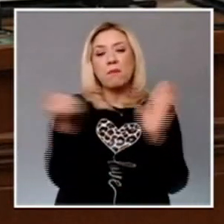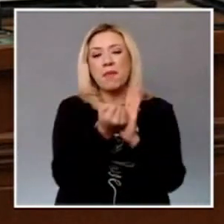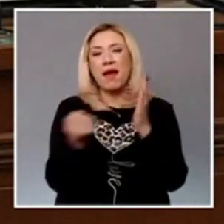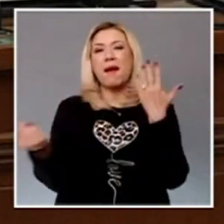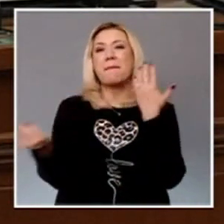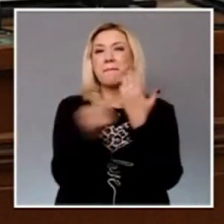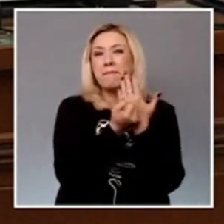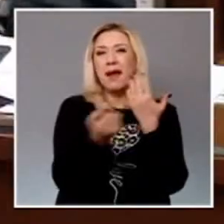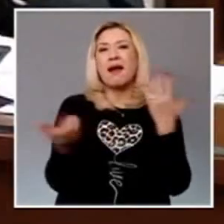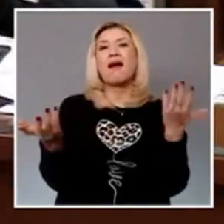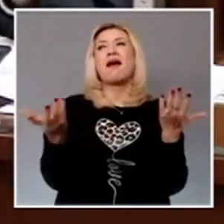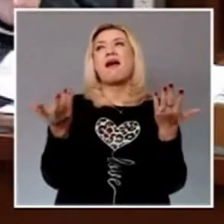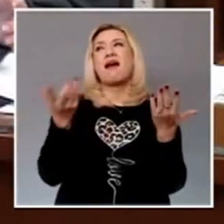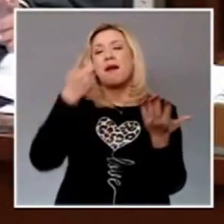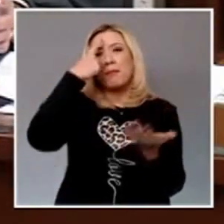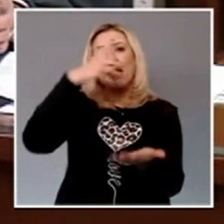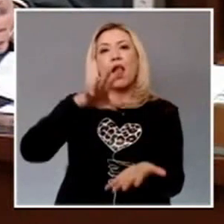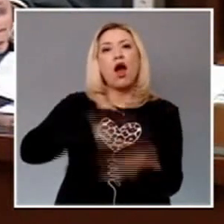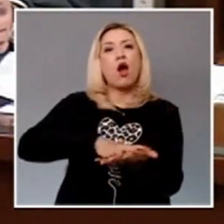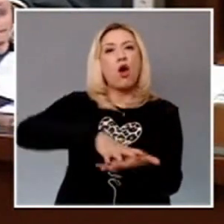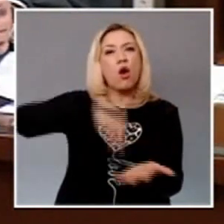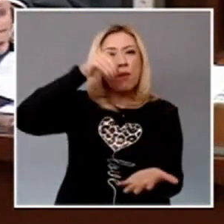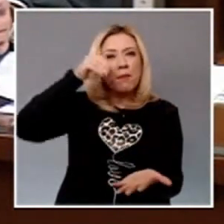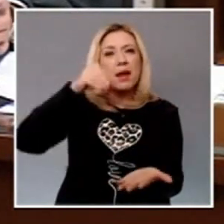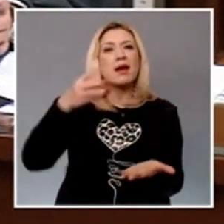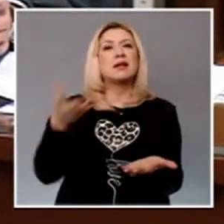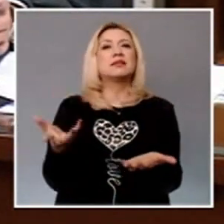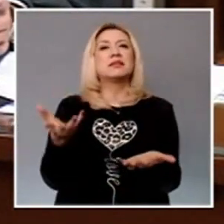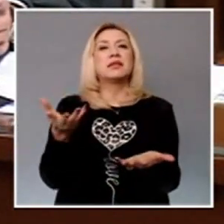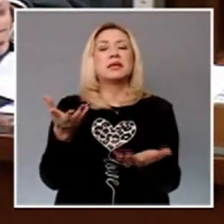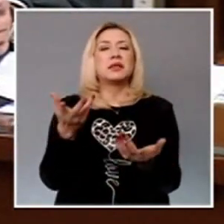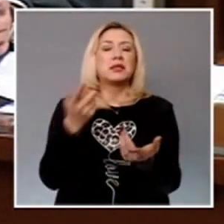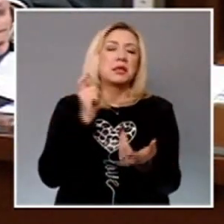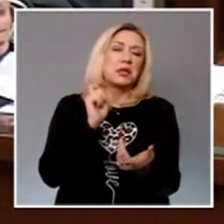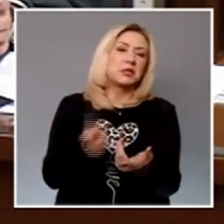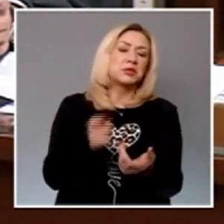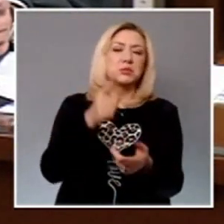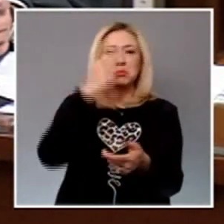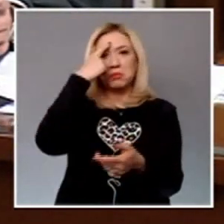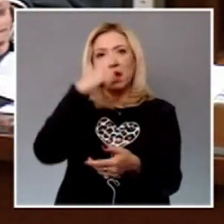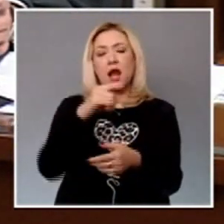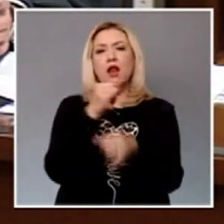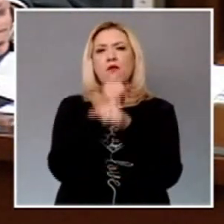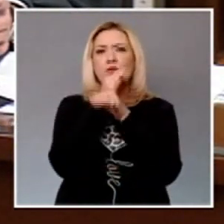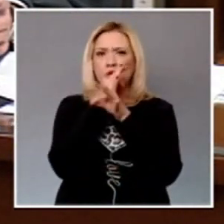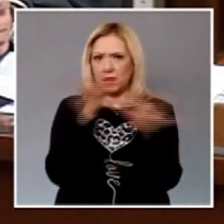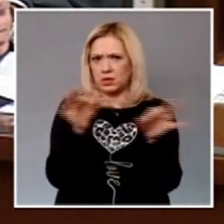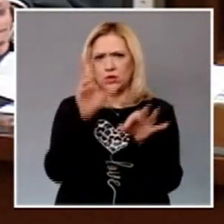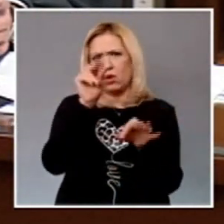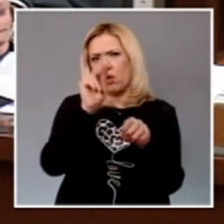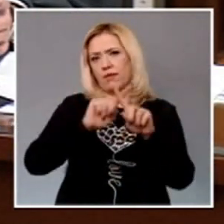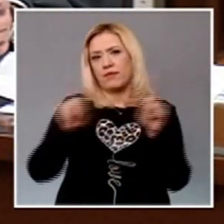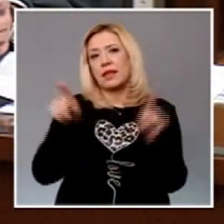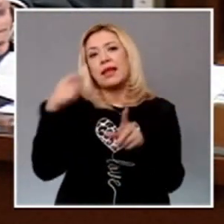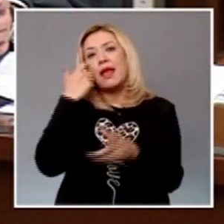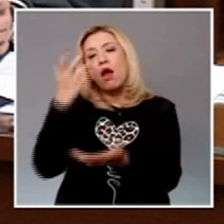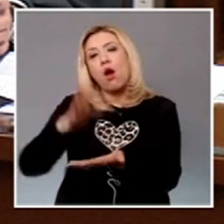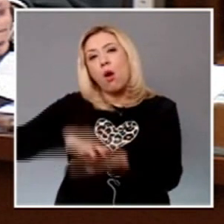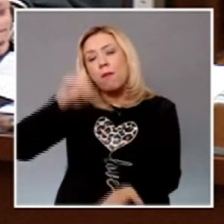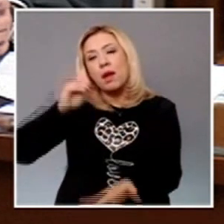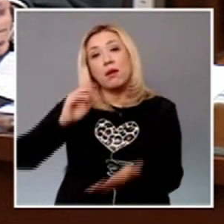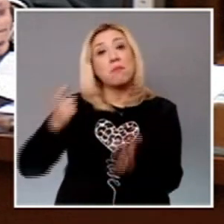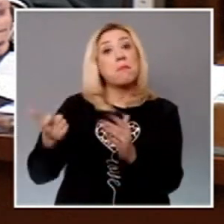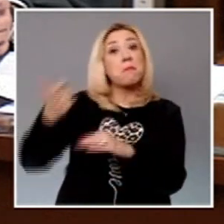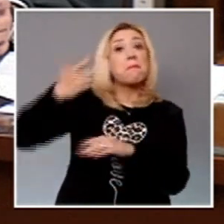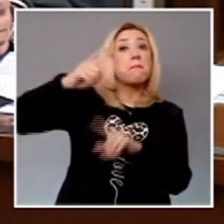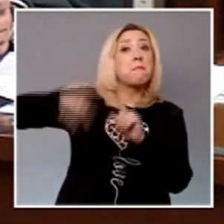en copias simples y certificadas no relacionados con acceso a la información. En la segunda acción de inconstitucionalidad resuelta